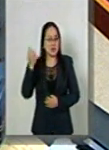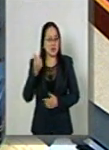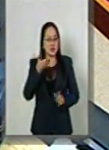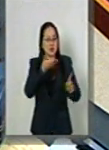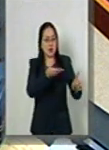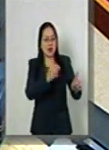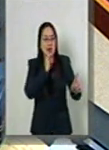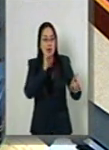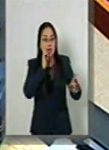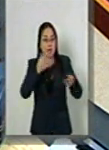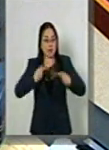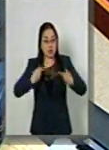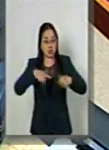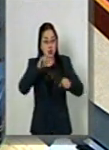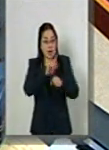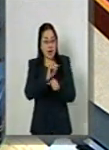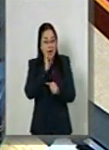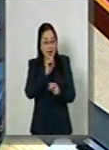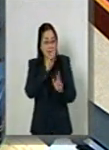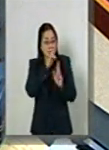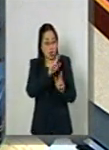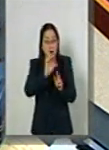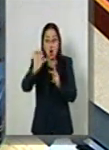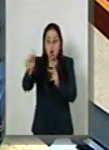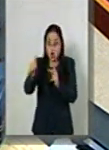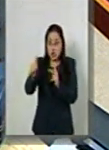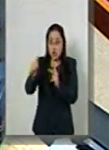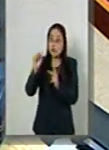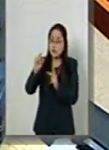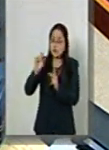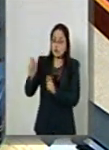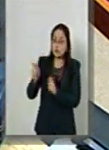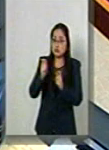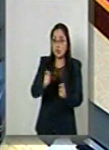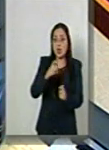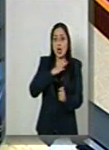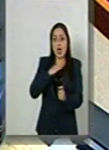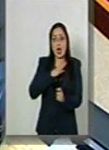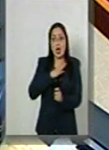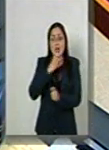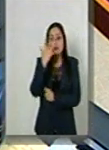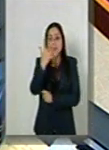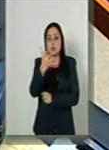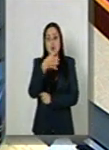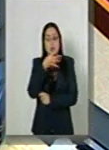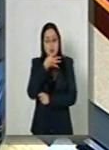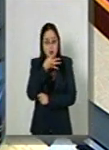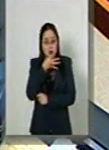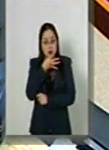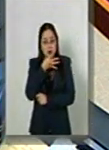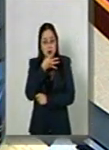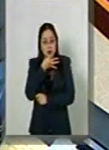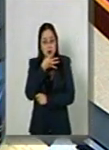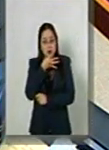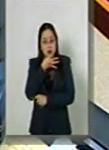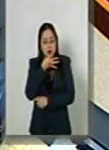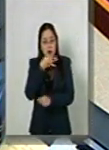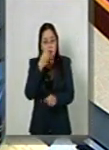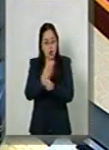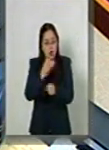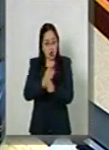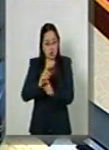no fue aludida en otra intervención, lo fue, se le conceden los cinco minutos, se le conceden, le estamos,